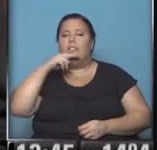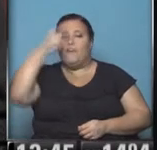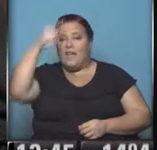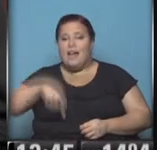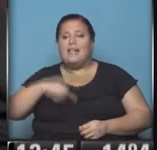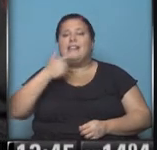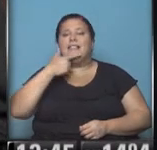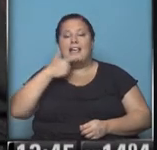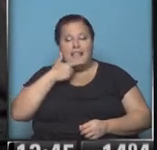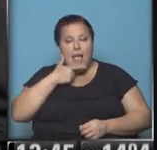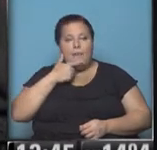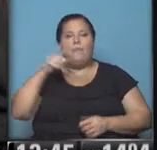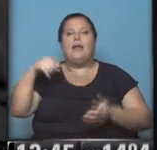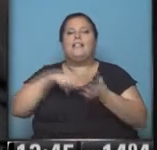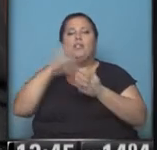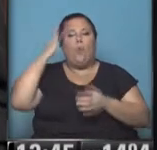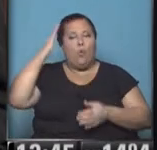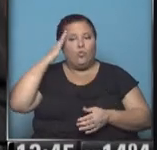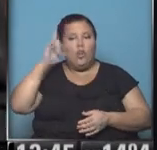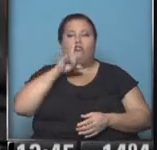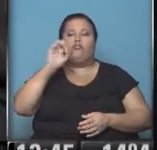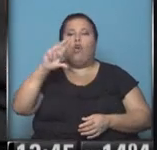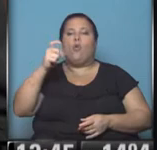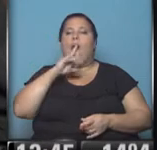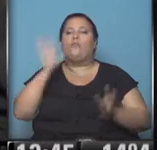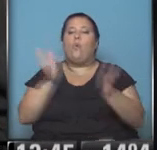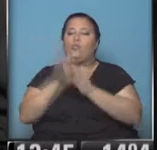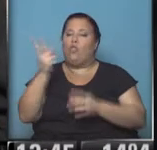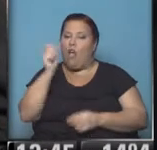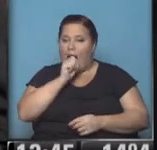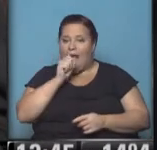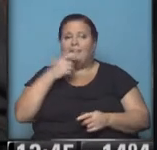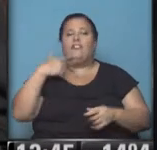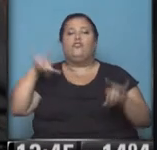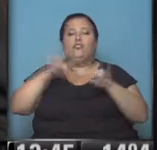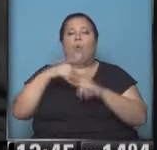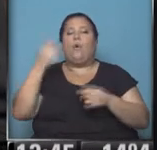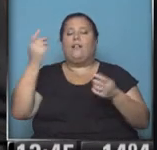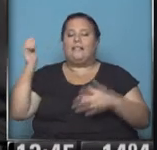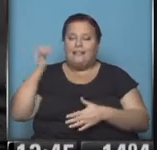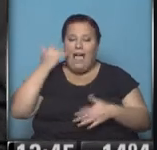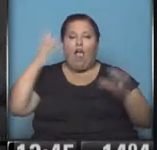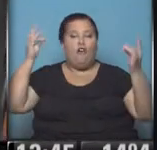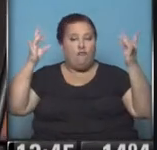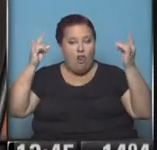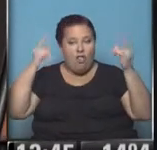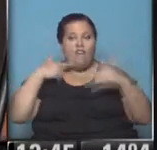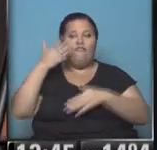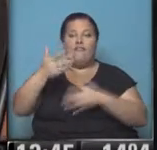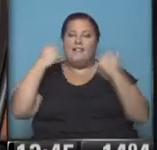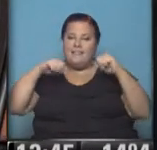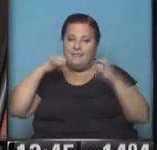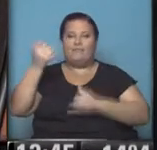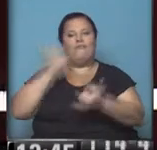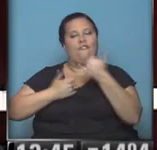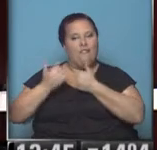septiembre en el Centro Cultural Trocuato Tazo, compartiendo escenario y compartiendo un show de tango y folclore. Nos recibieron en un ensayo y esto nos